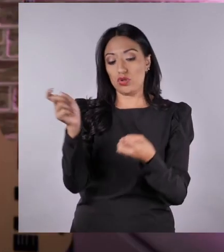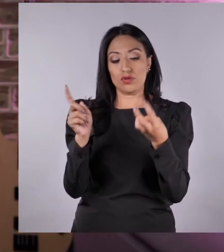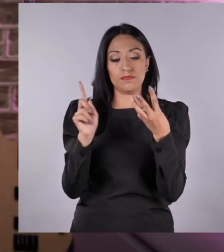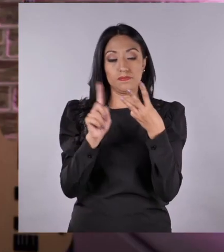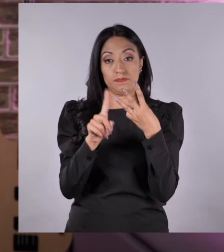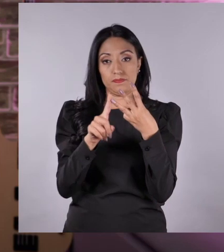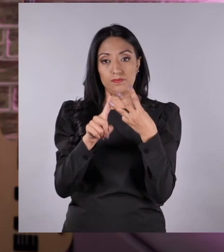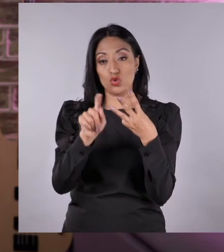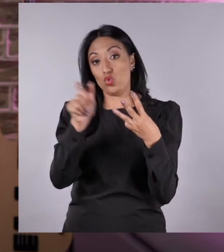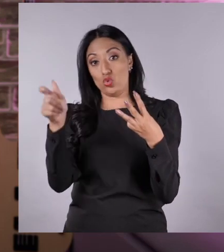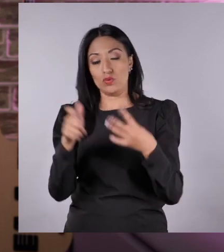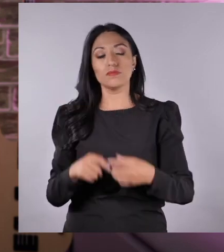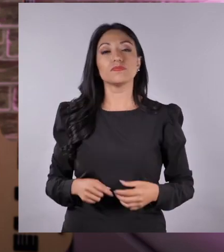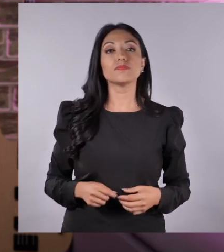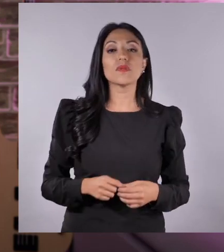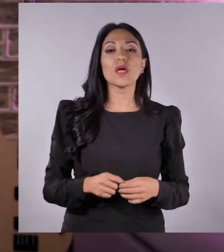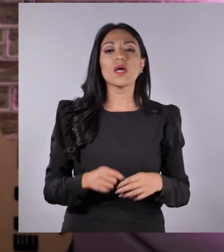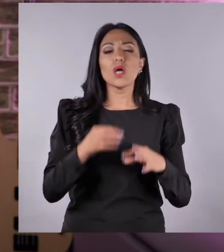Y ahora escuchen esto.